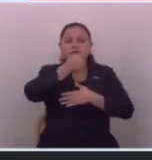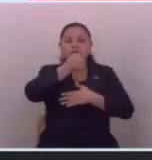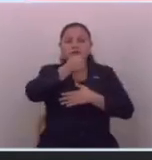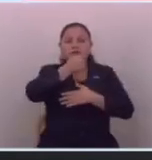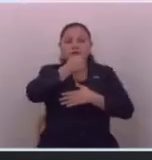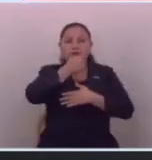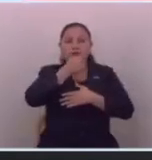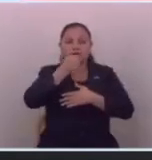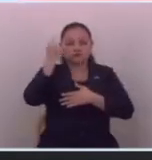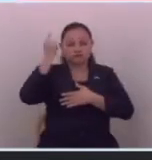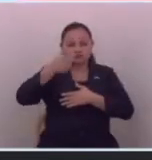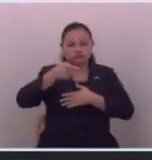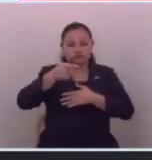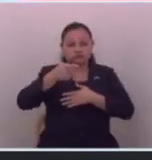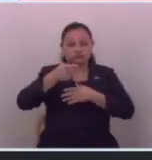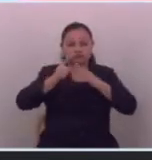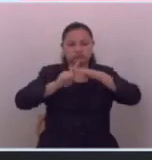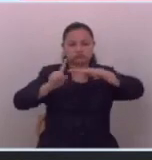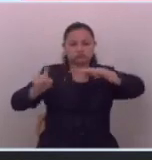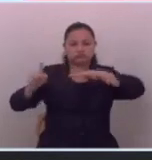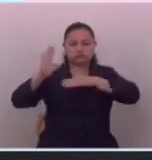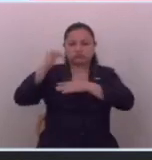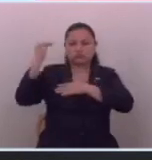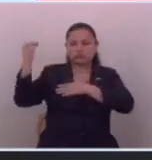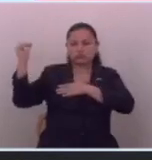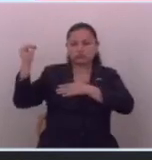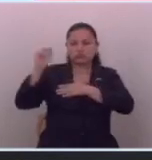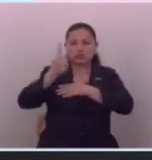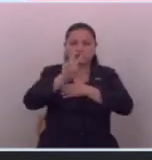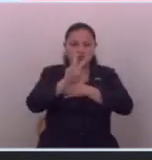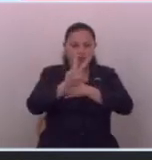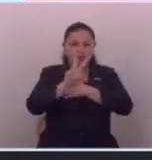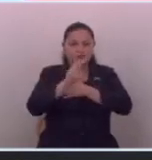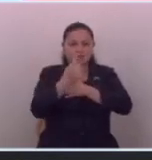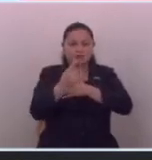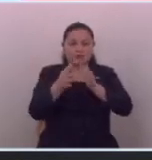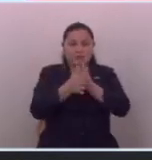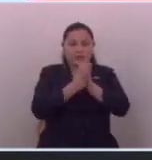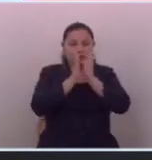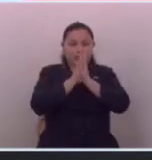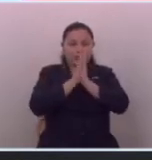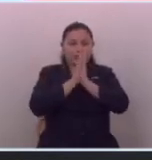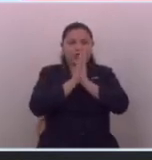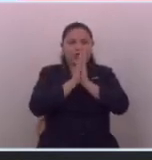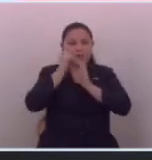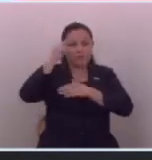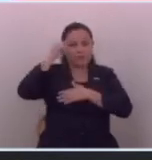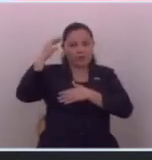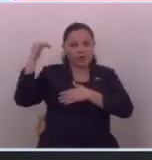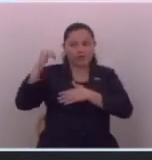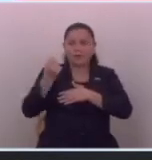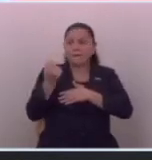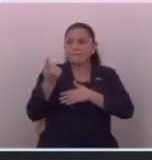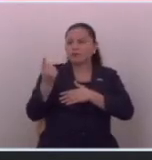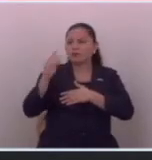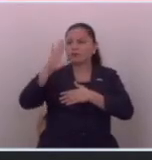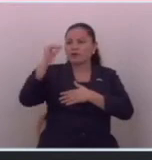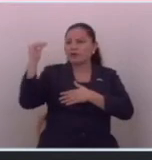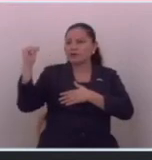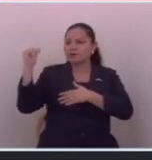se vieron obligados a salir de este país dos de ellos pidieron asilo en un país vecino